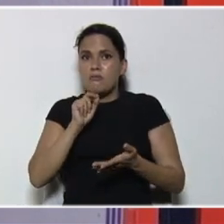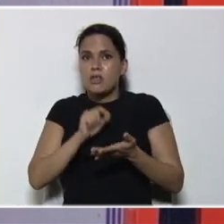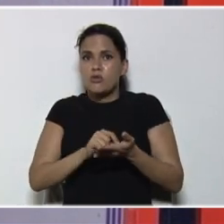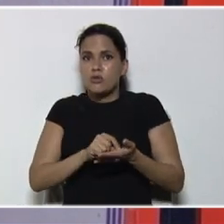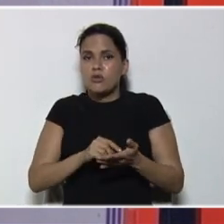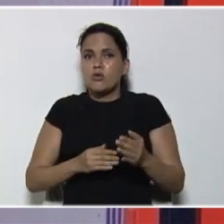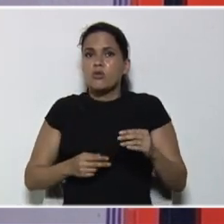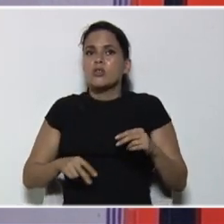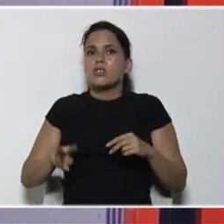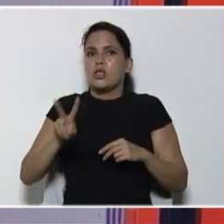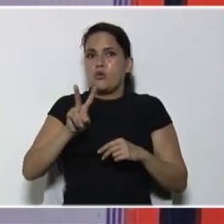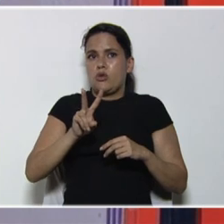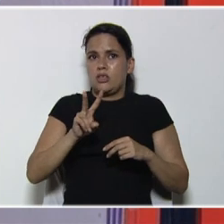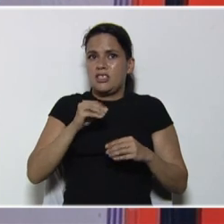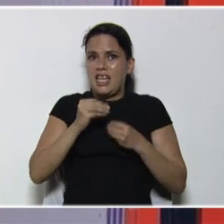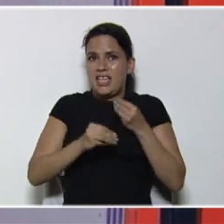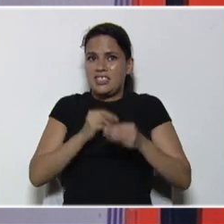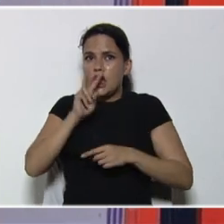duplica,